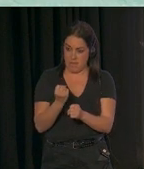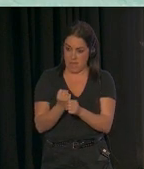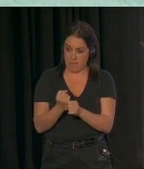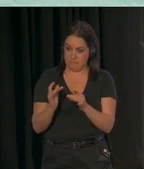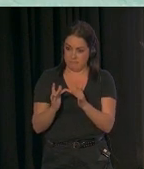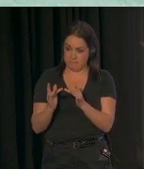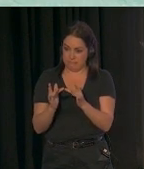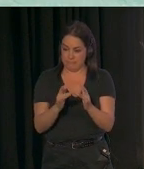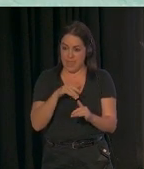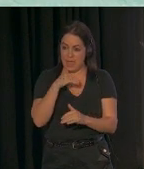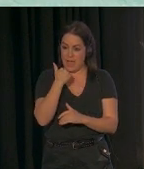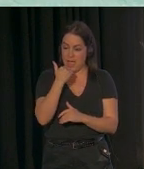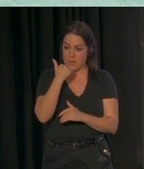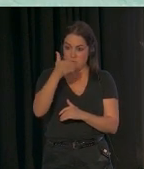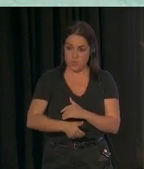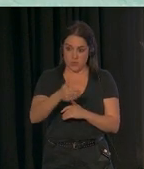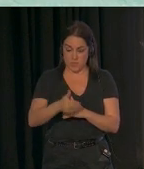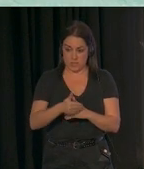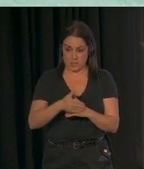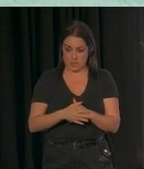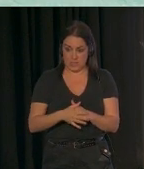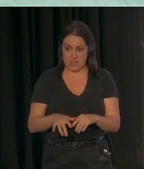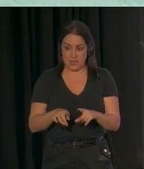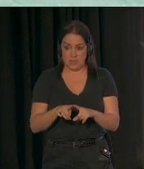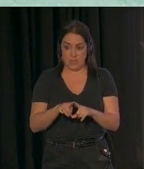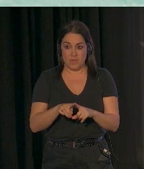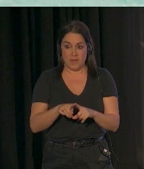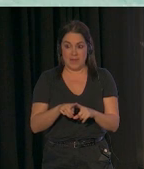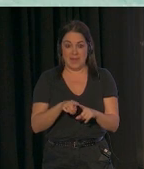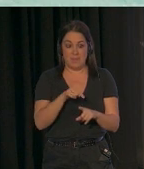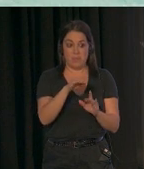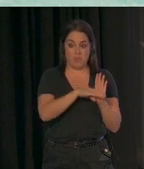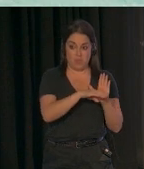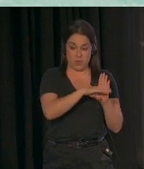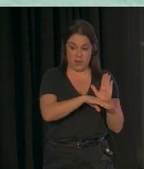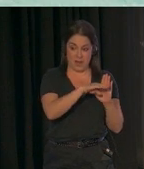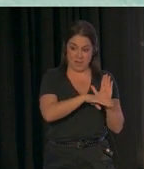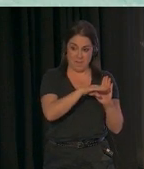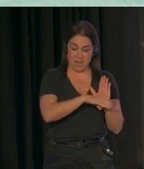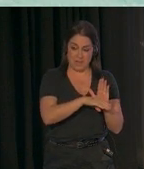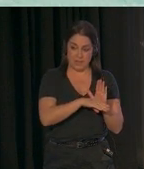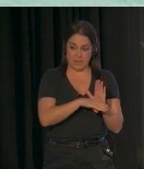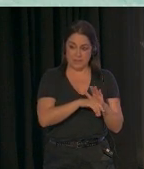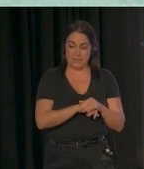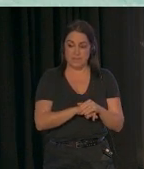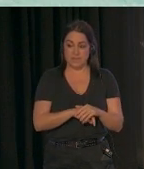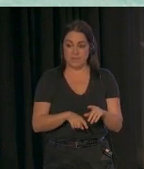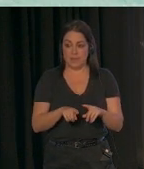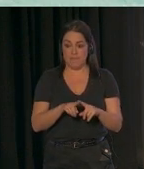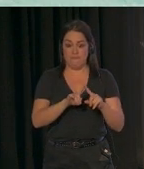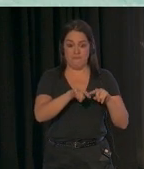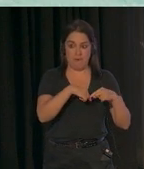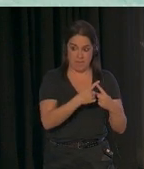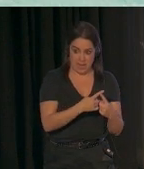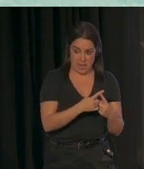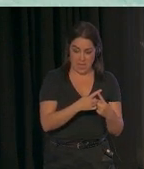importante, IPATS es cofacilitado. Lo implantan tanto los familiares